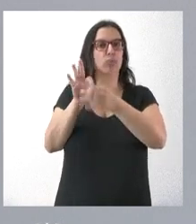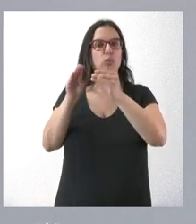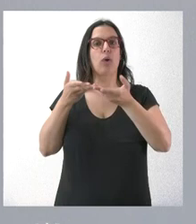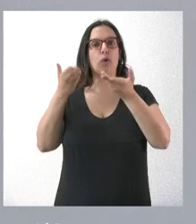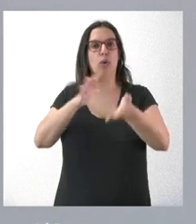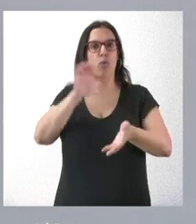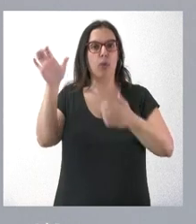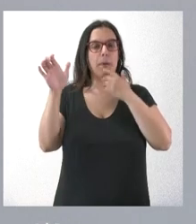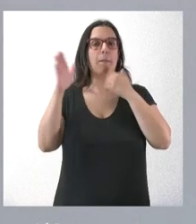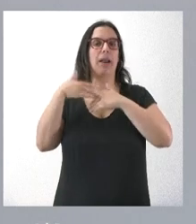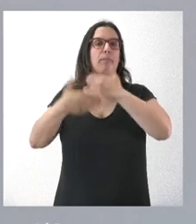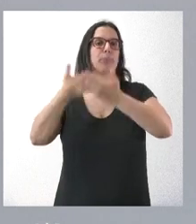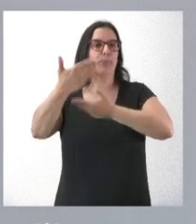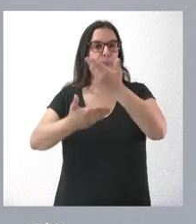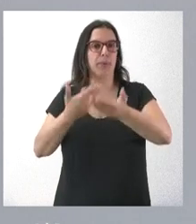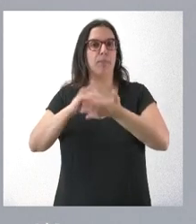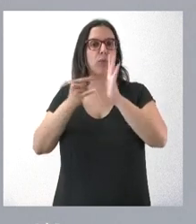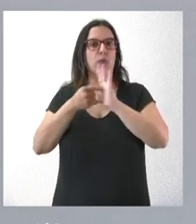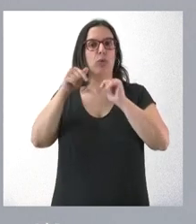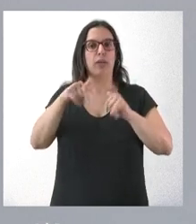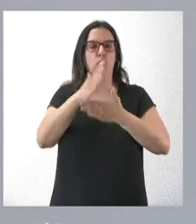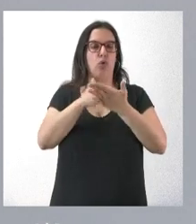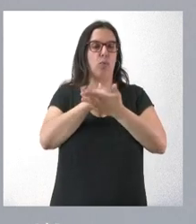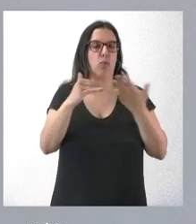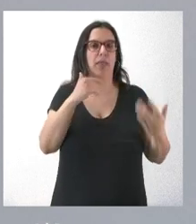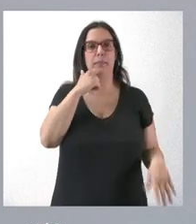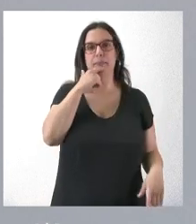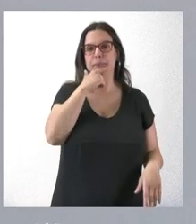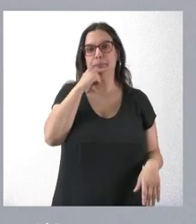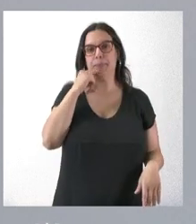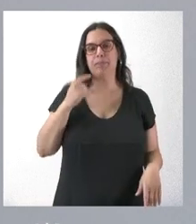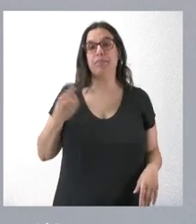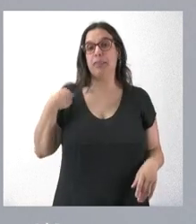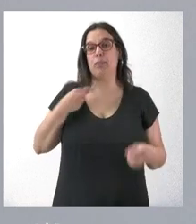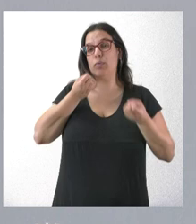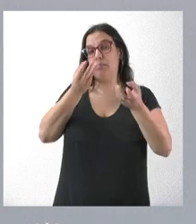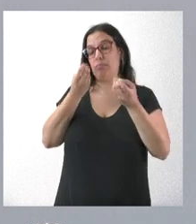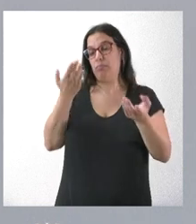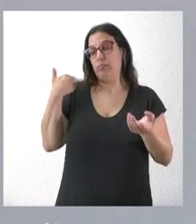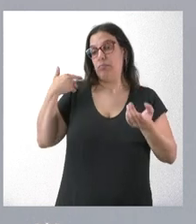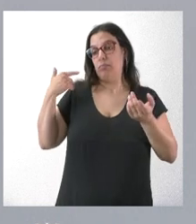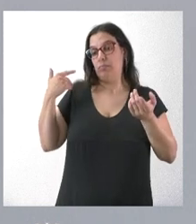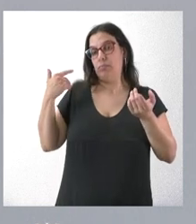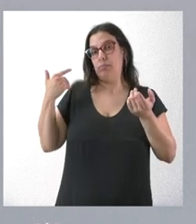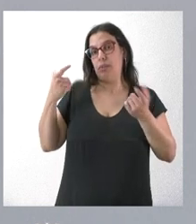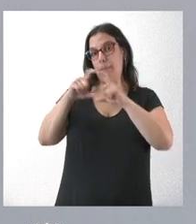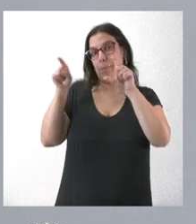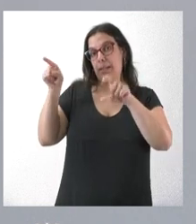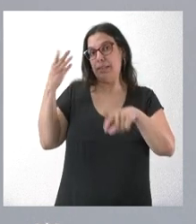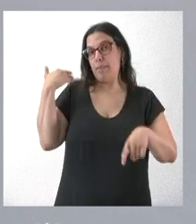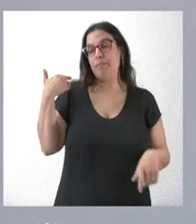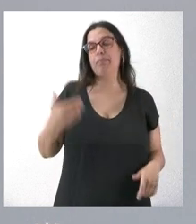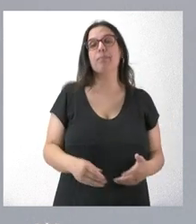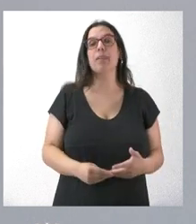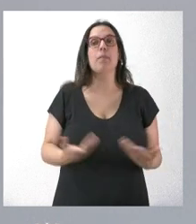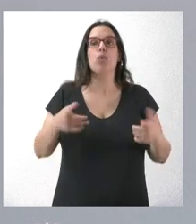europea y poner en marcha el proyecto de nuestra comunidad autónoma en los términos que les anunció por parte de la empresa. En todo caso,